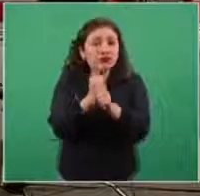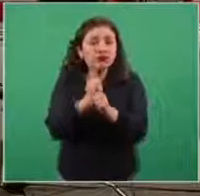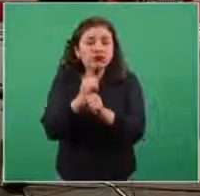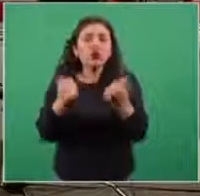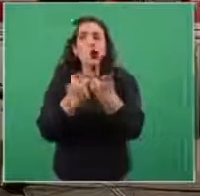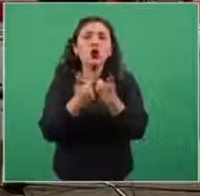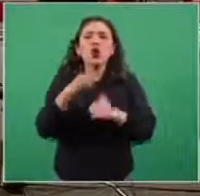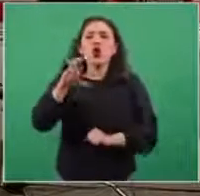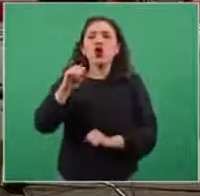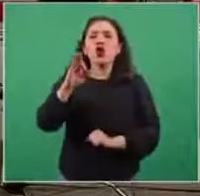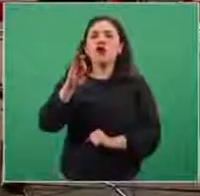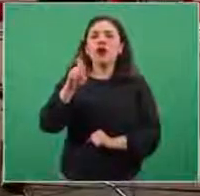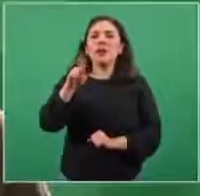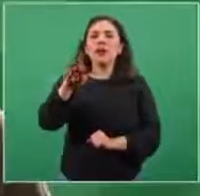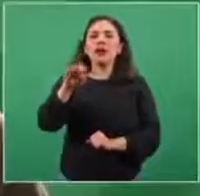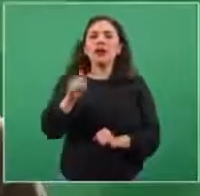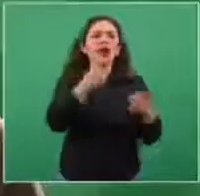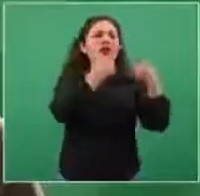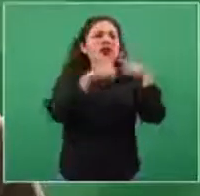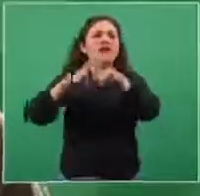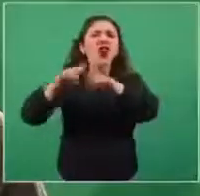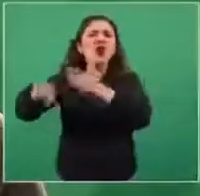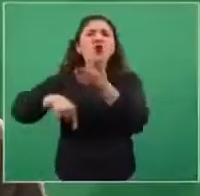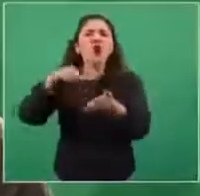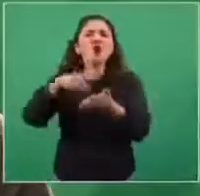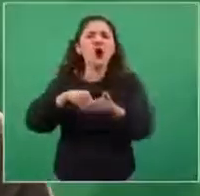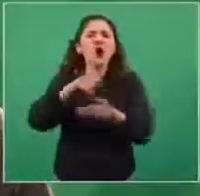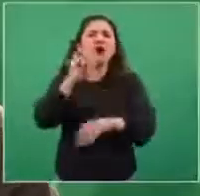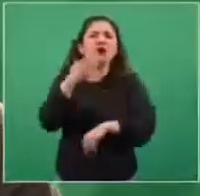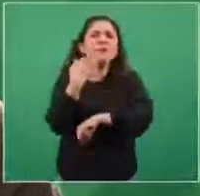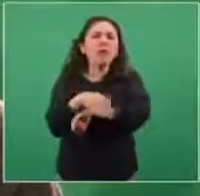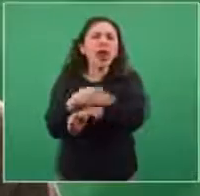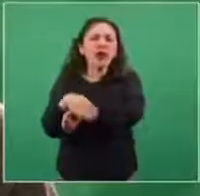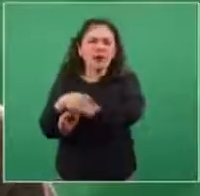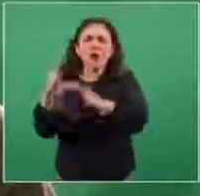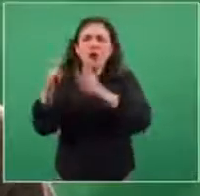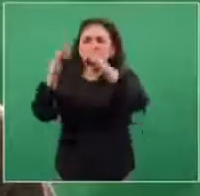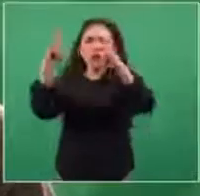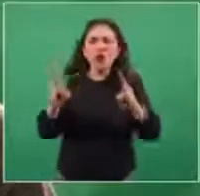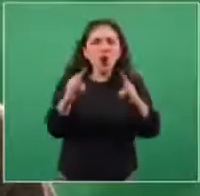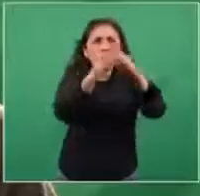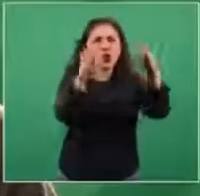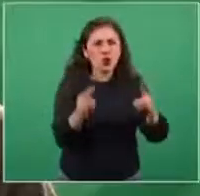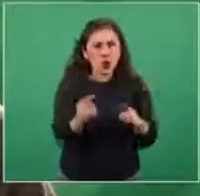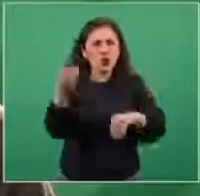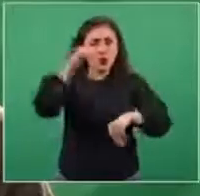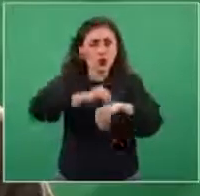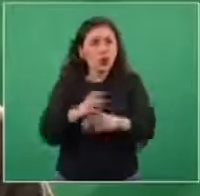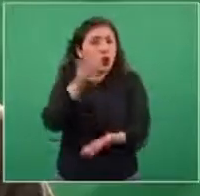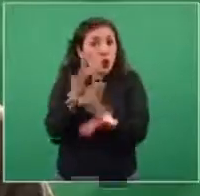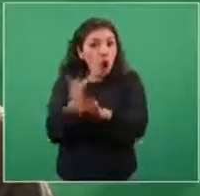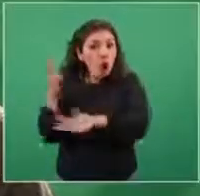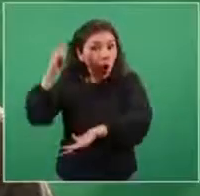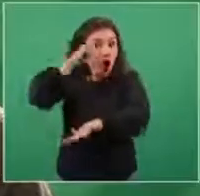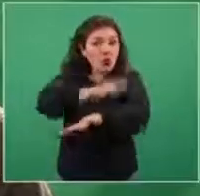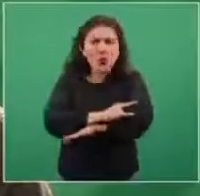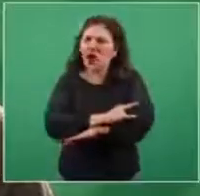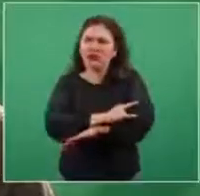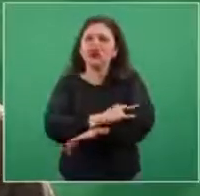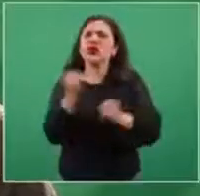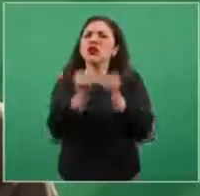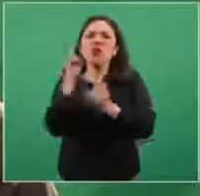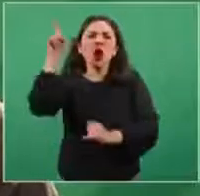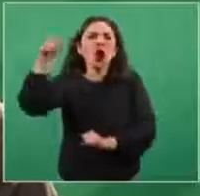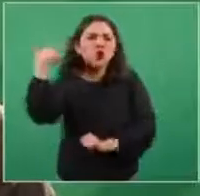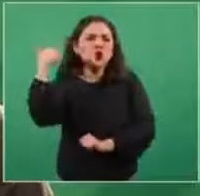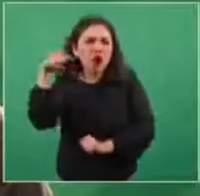hizo COFEPRIS en las diversas unidades temporales o los módulos que se instalaron, no solamente en el Aeropuerto de la Ciudad de México, también en de